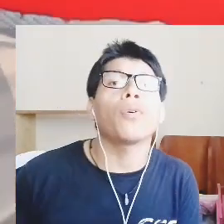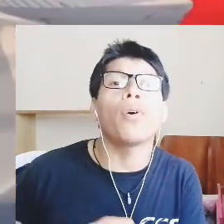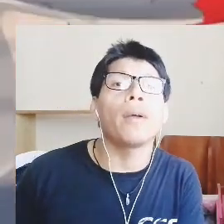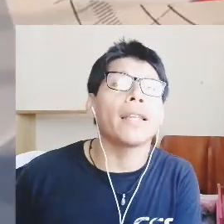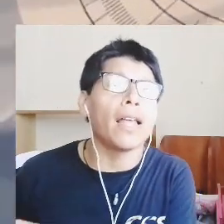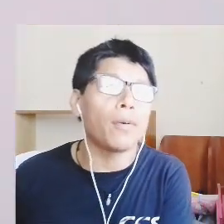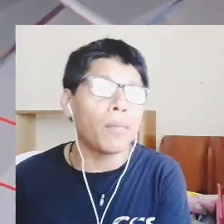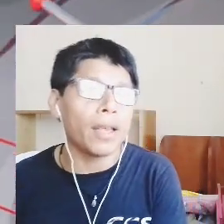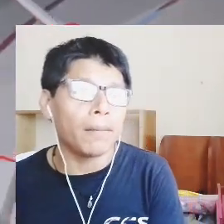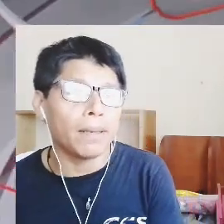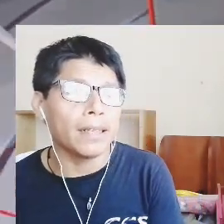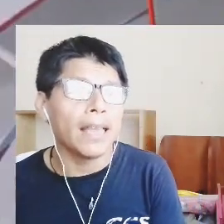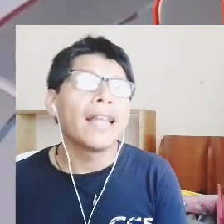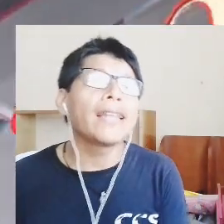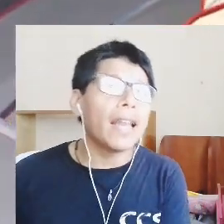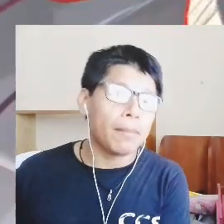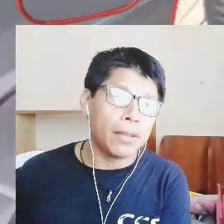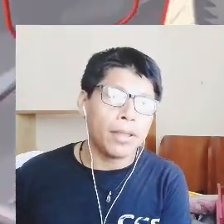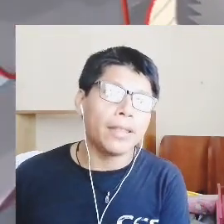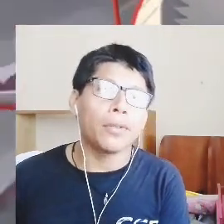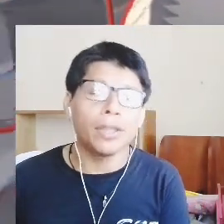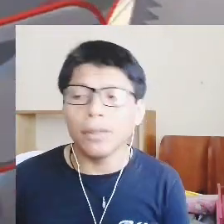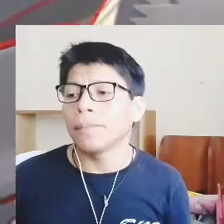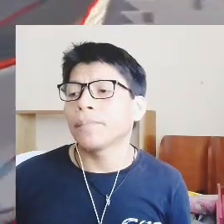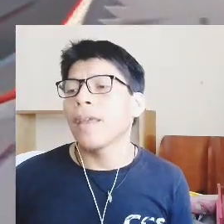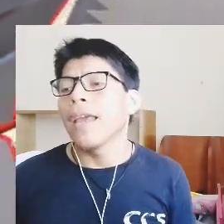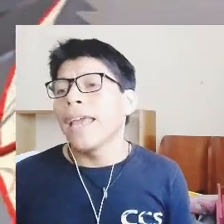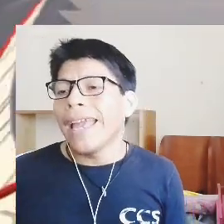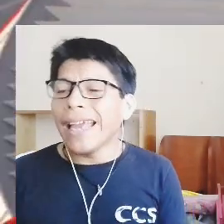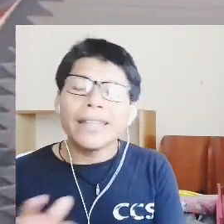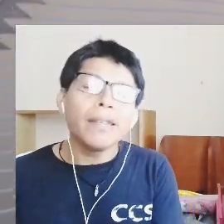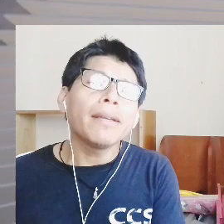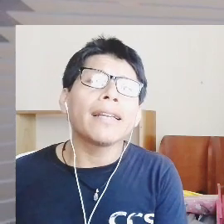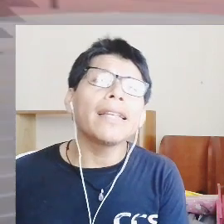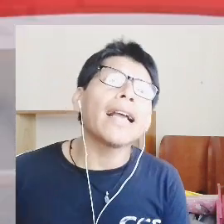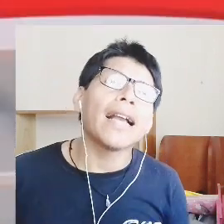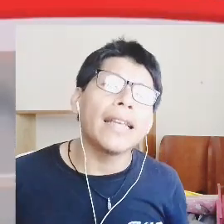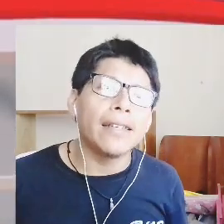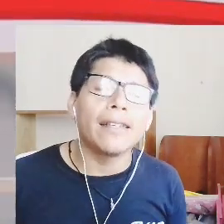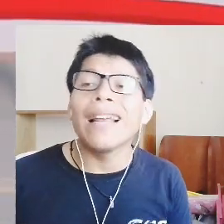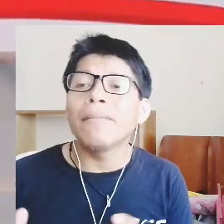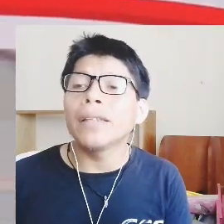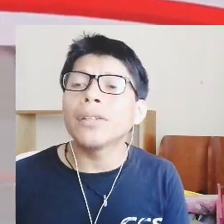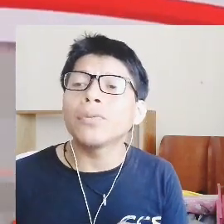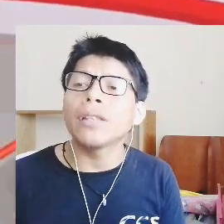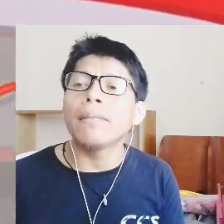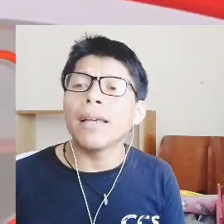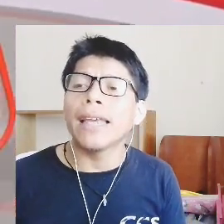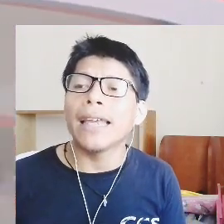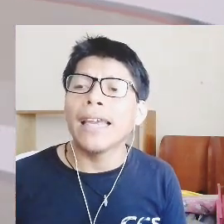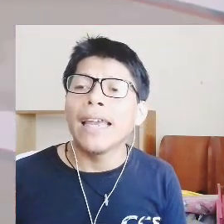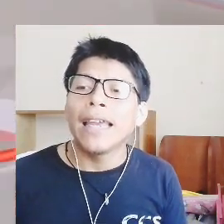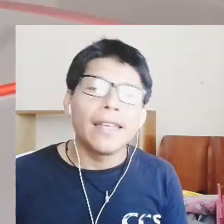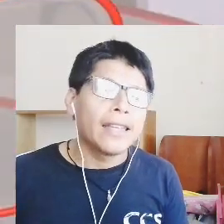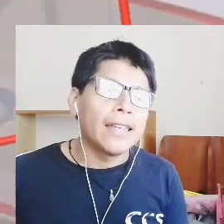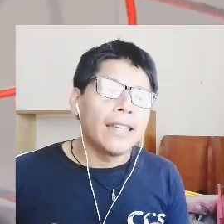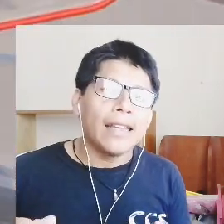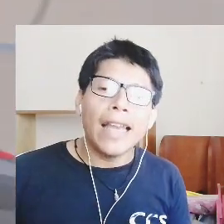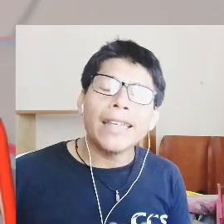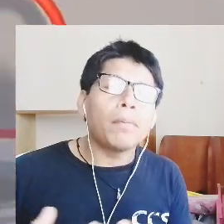Guanajuato gobernado por el pan de la mano de Diego Sino el tema de Reina Haida realmente es un tema que